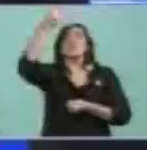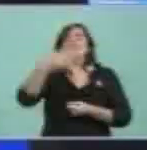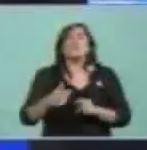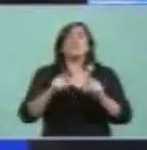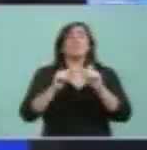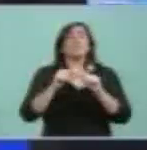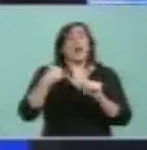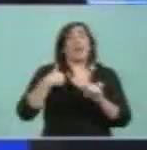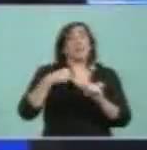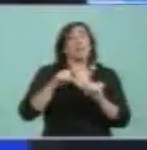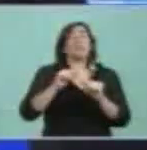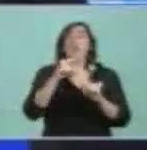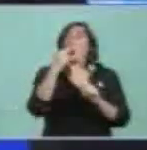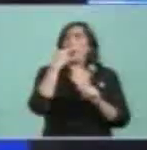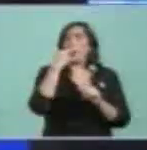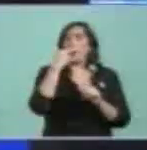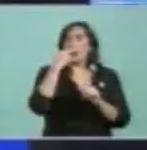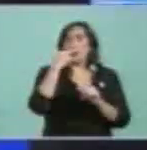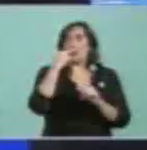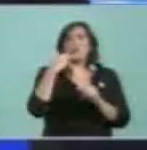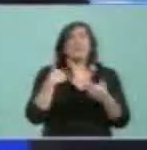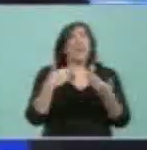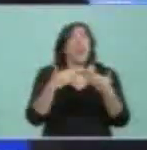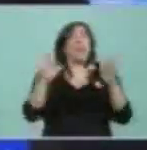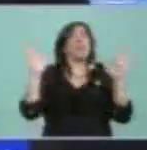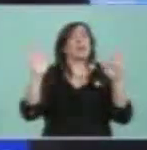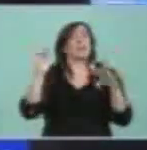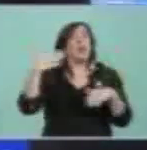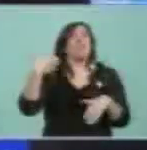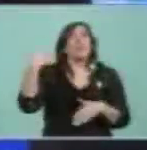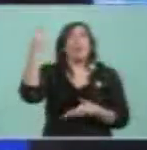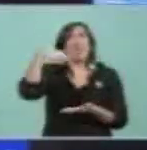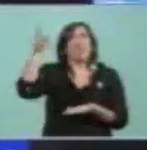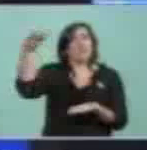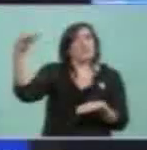en el mundo, cuando